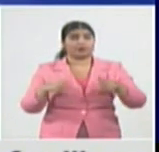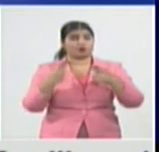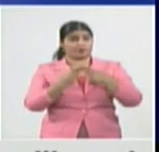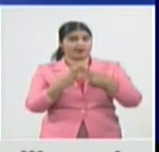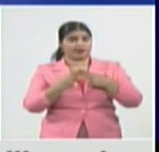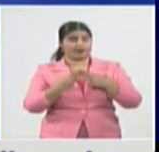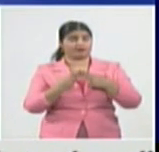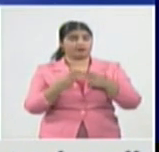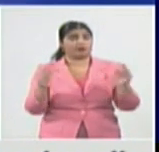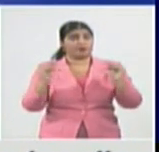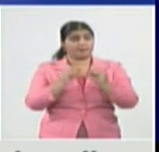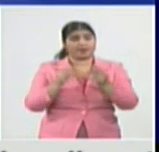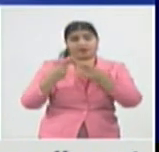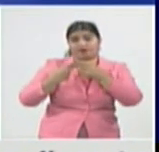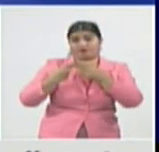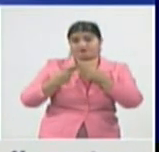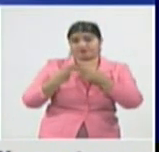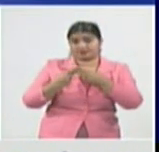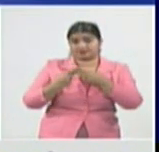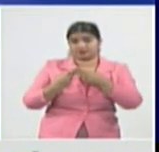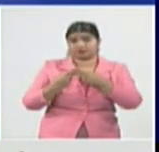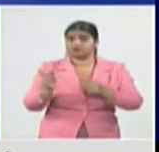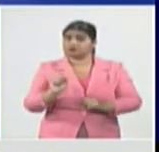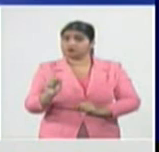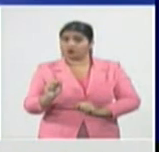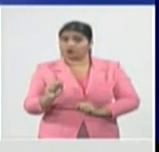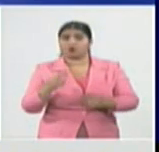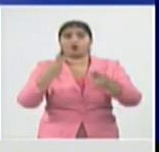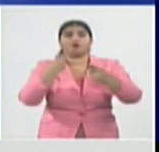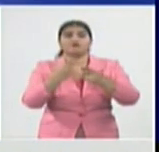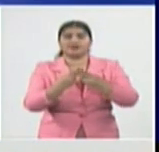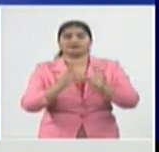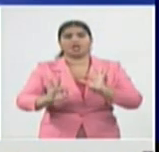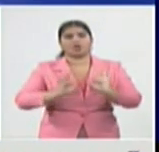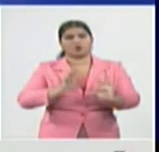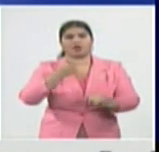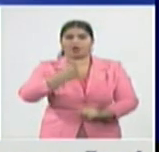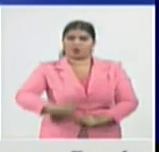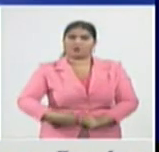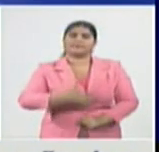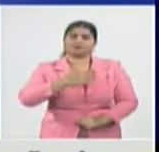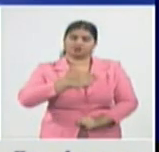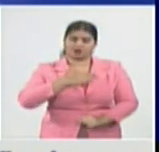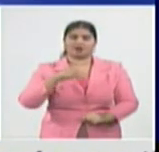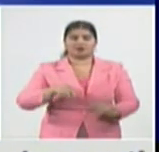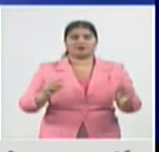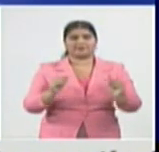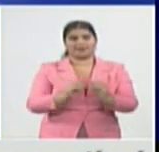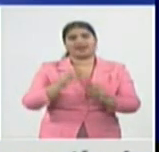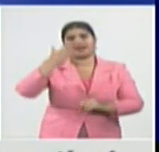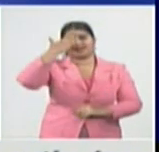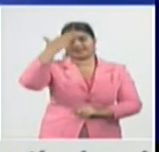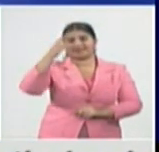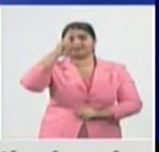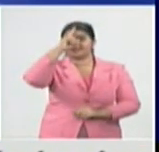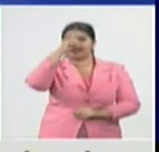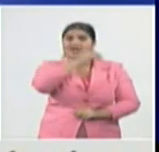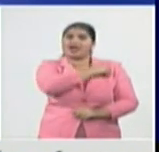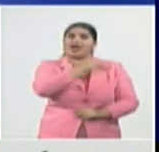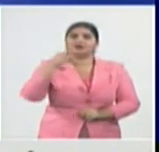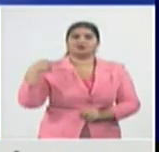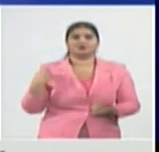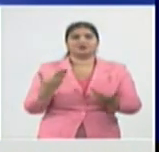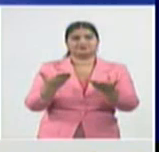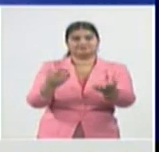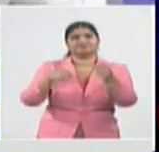del indicador de letalidad que sigue poniendo en tensión al Sistema Nacional de Salud. Agradecerle, doctor, lo despedimos ya a esta hora porque hoy es miércoles de